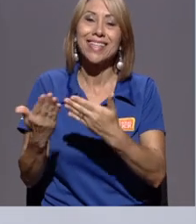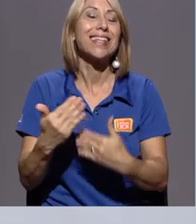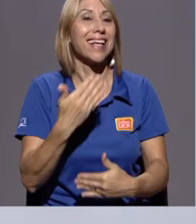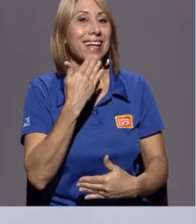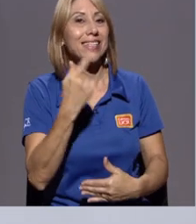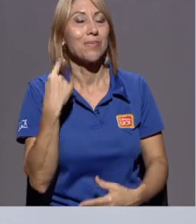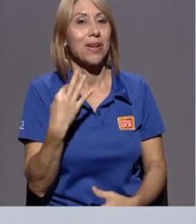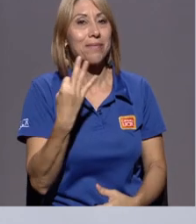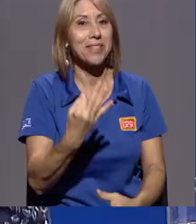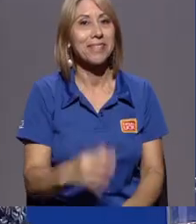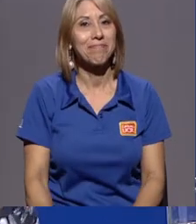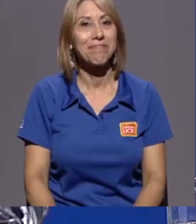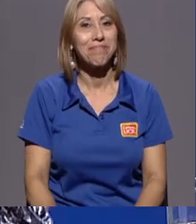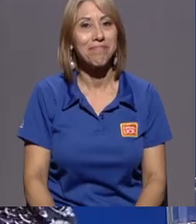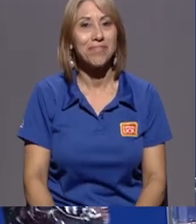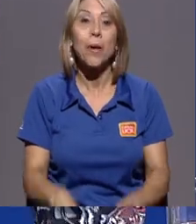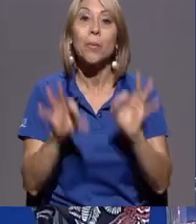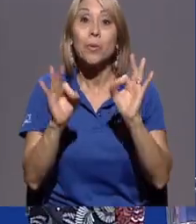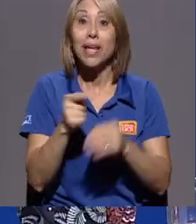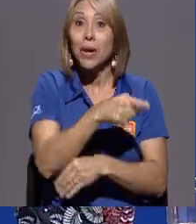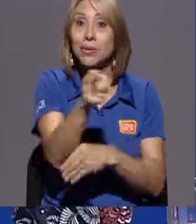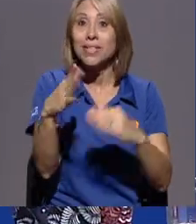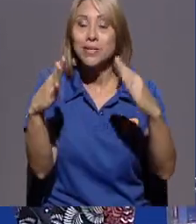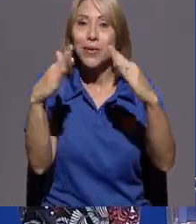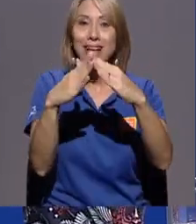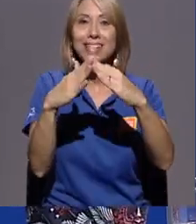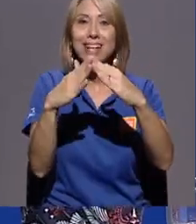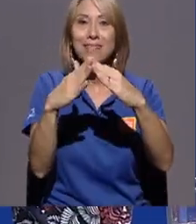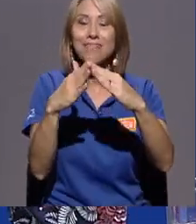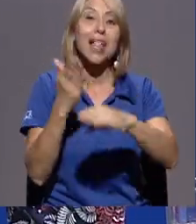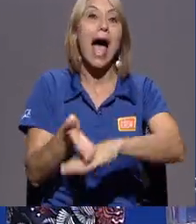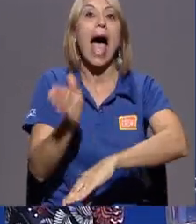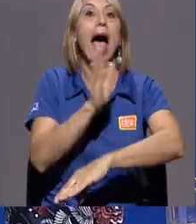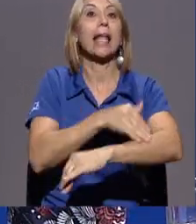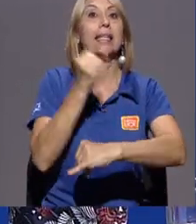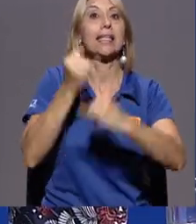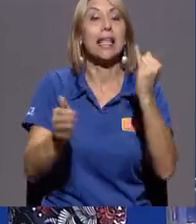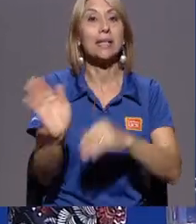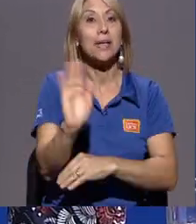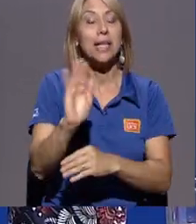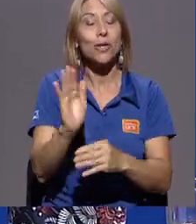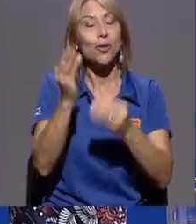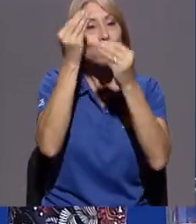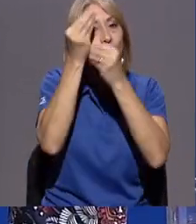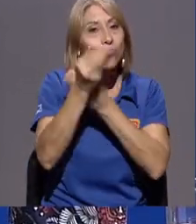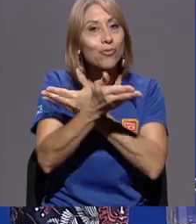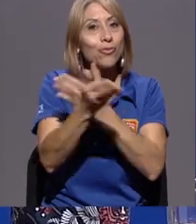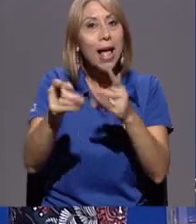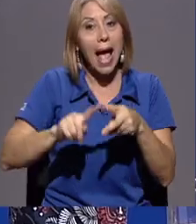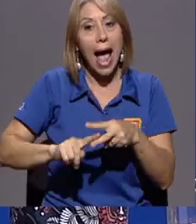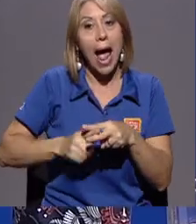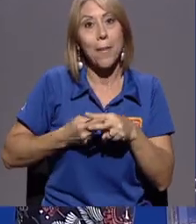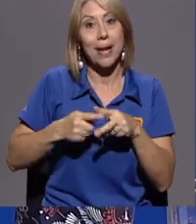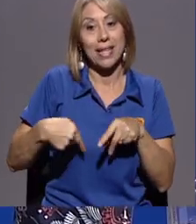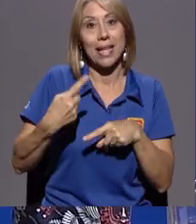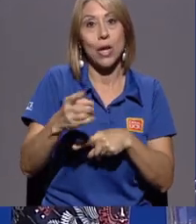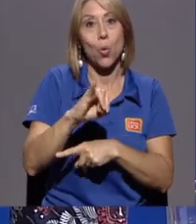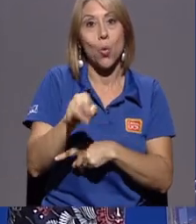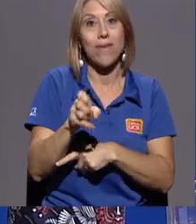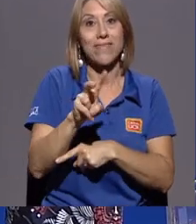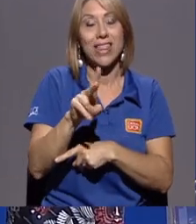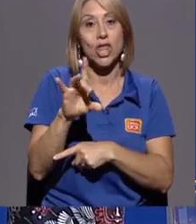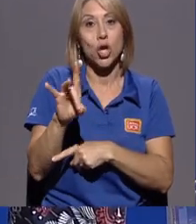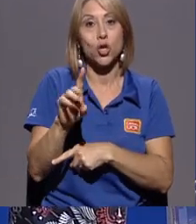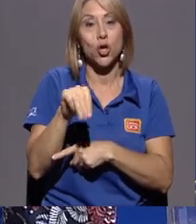muchas gracias por la invitación. Muy bien, a ustedes en su casa. Antes de despedirnos, quiero informarles que a partir de este jueves 28 de